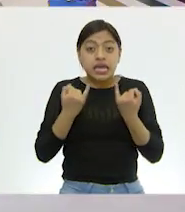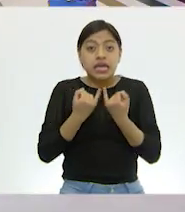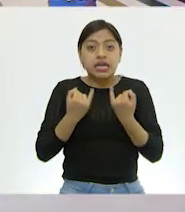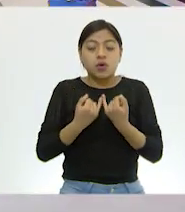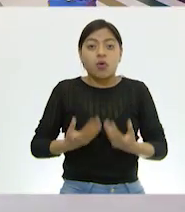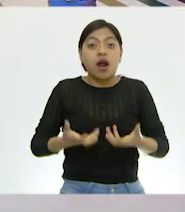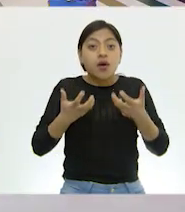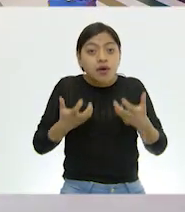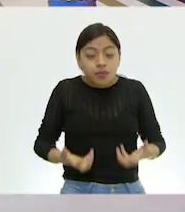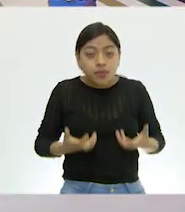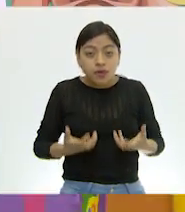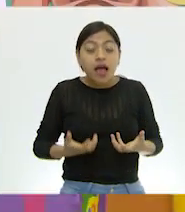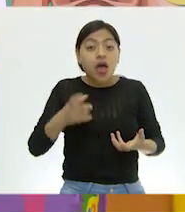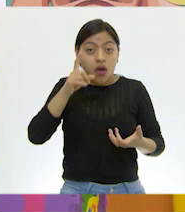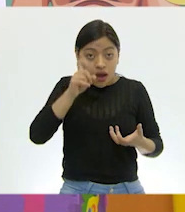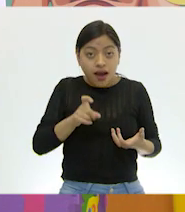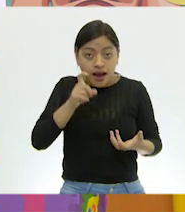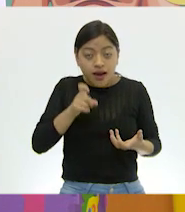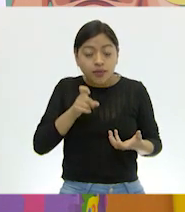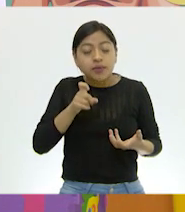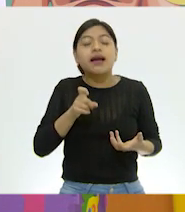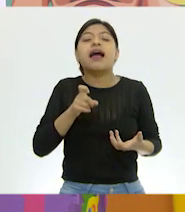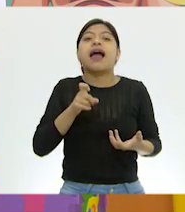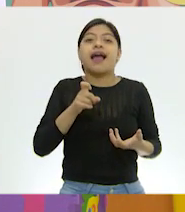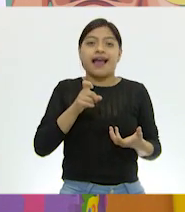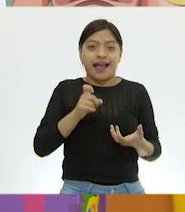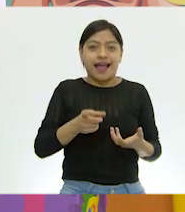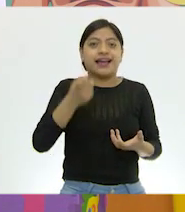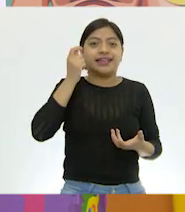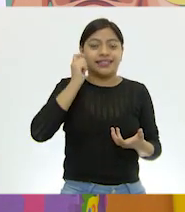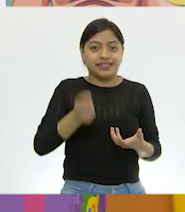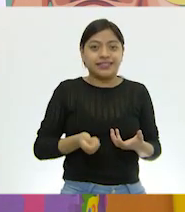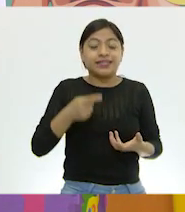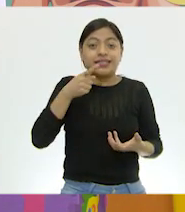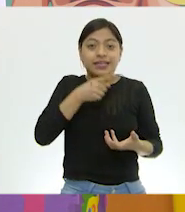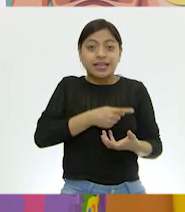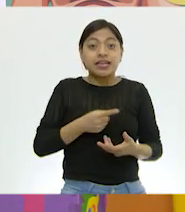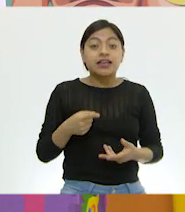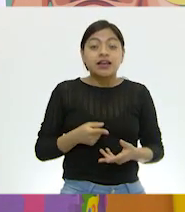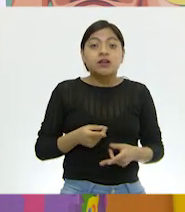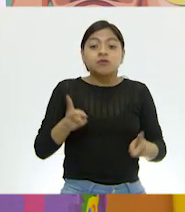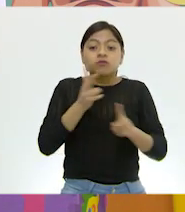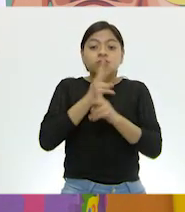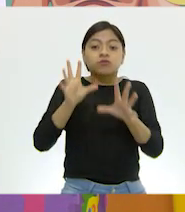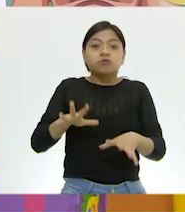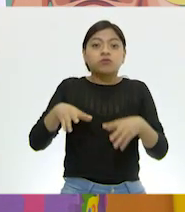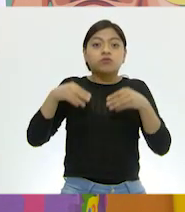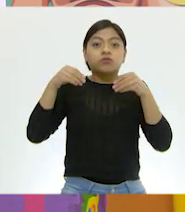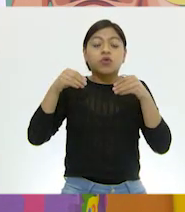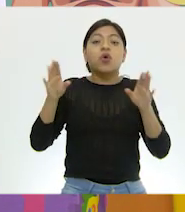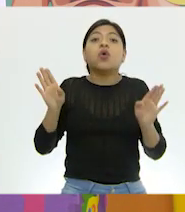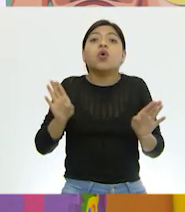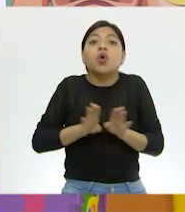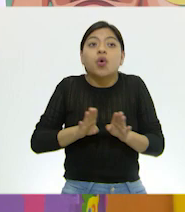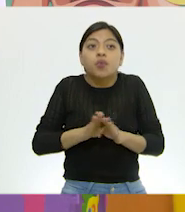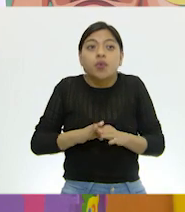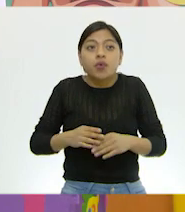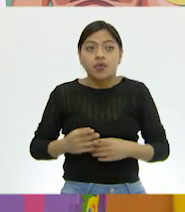que probablemente, bueno, no probablemente, eso significa que el oxígeno está entrando a su cuerpo